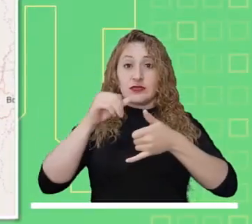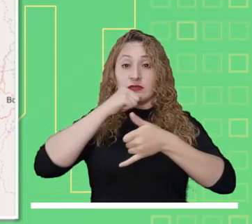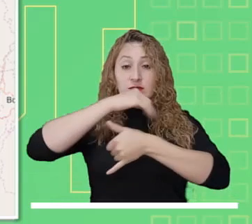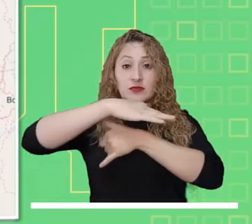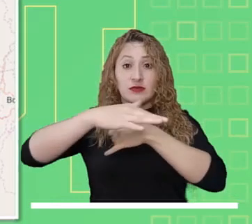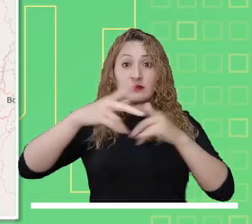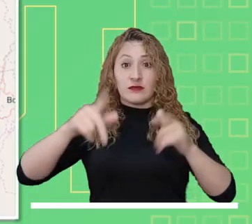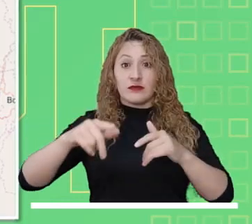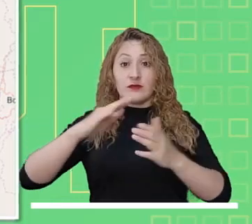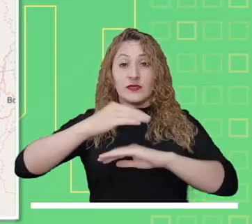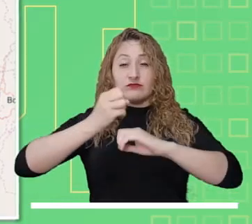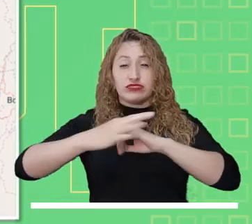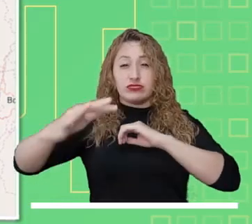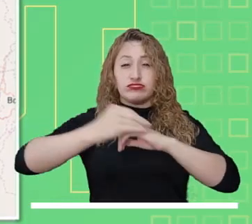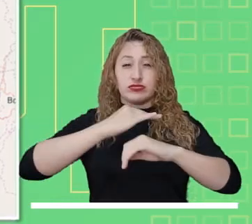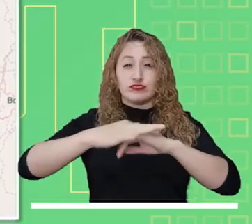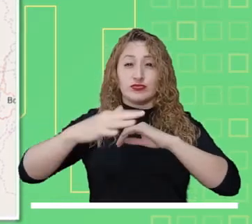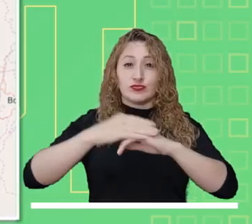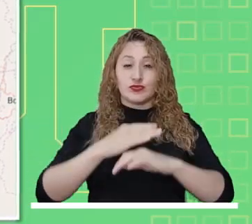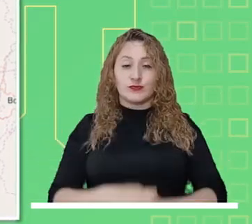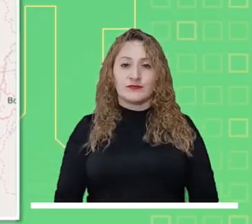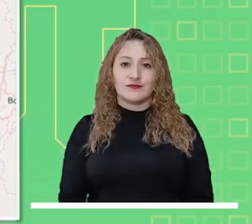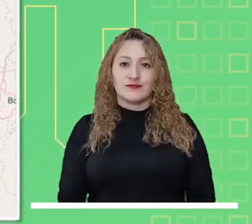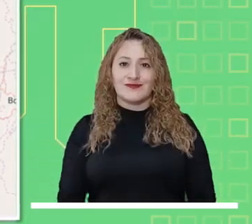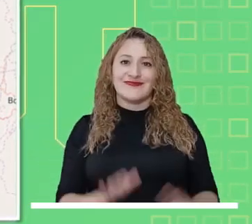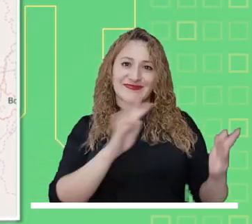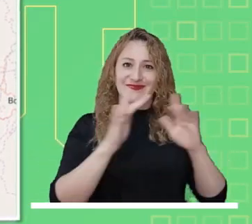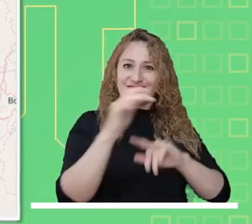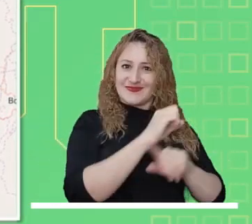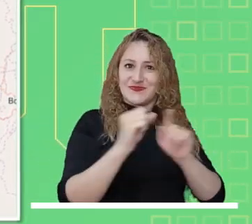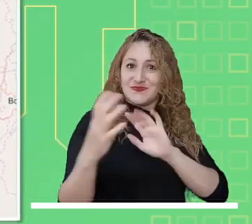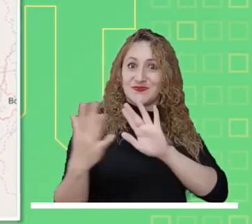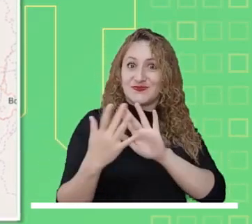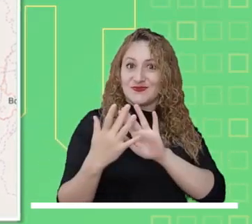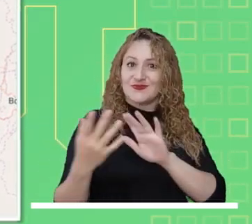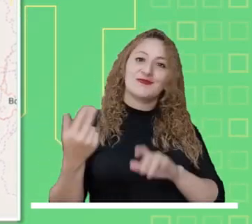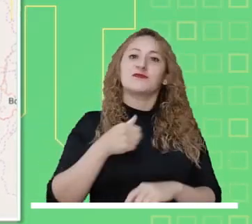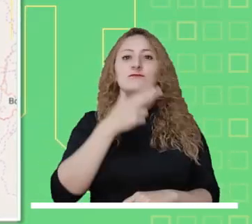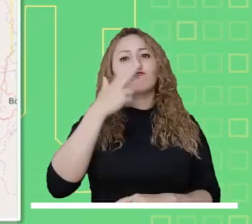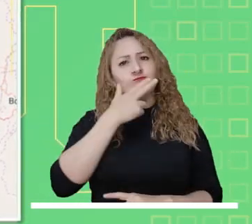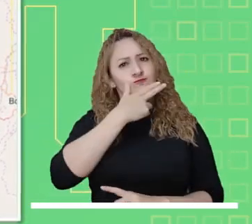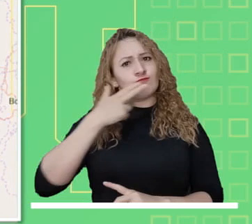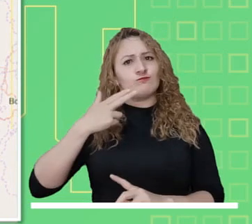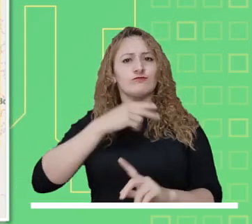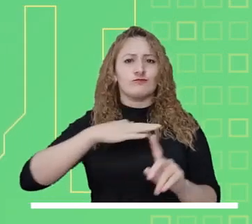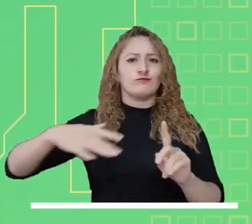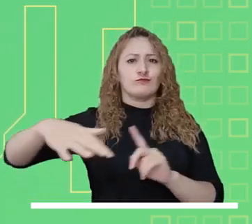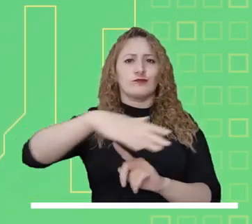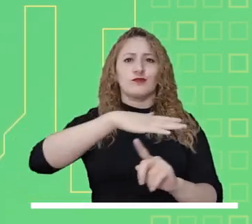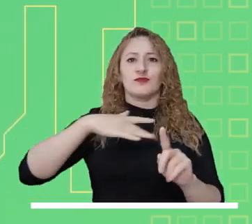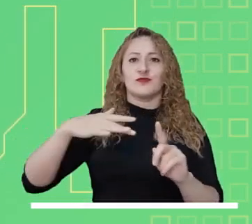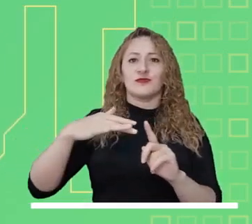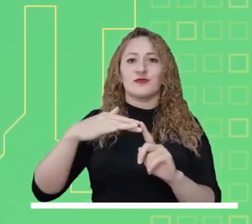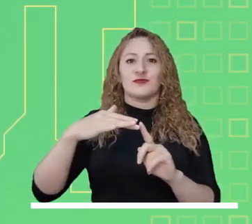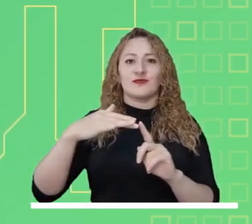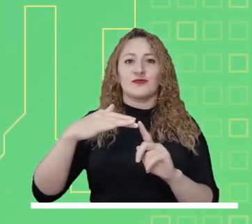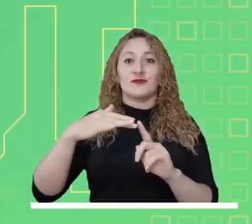Finalizamos este pronóstico con la alerta naranja por lluvias en el occidente del Mar Caribe y en el centro y norte de la cuenca del Océano Pacífico.